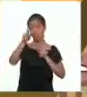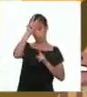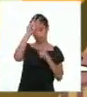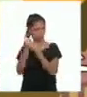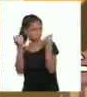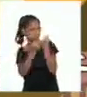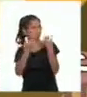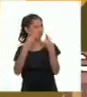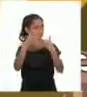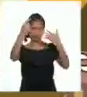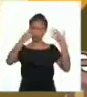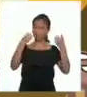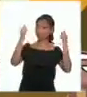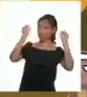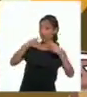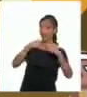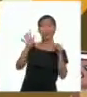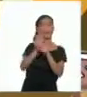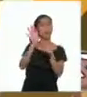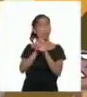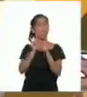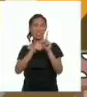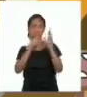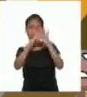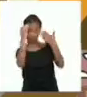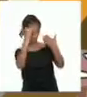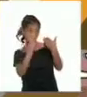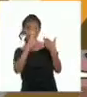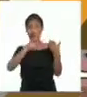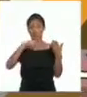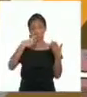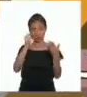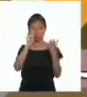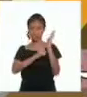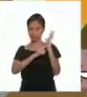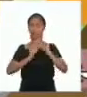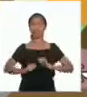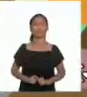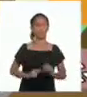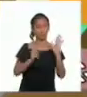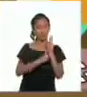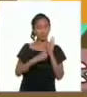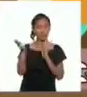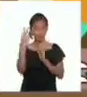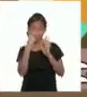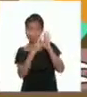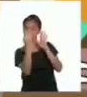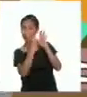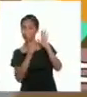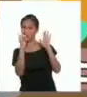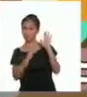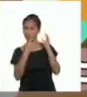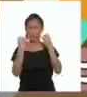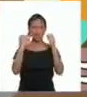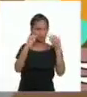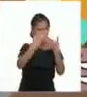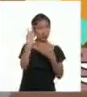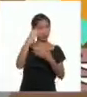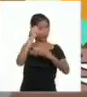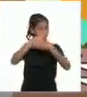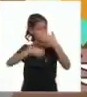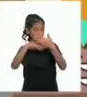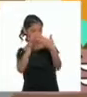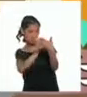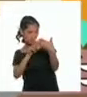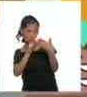efectivamente ahora vamos a completar una ficha sobre la vida y obra de este personaje vamos a usar información de los dos textos